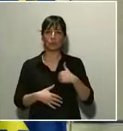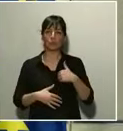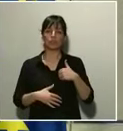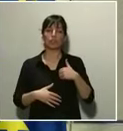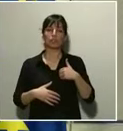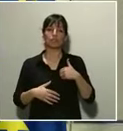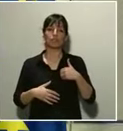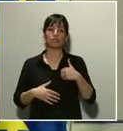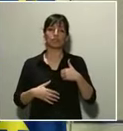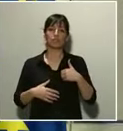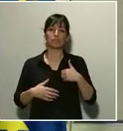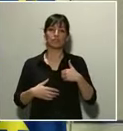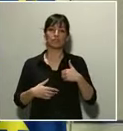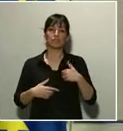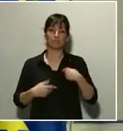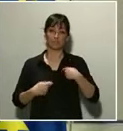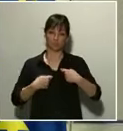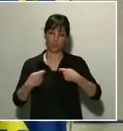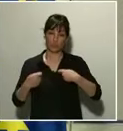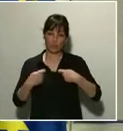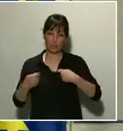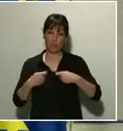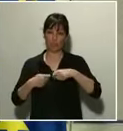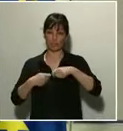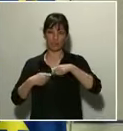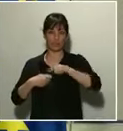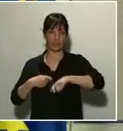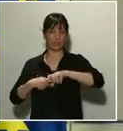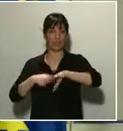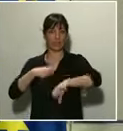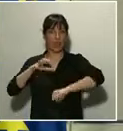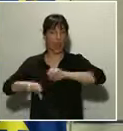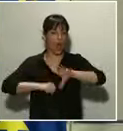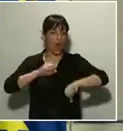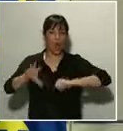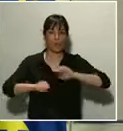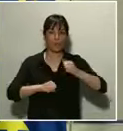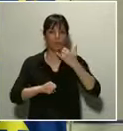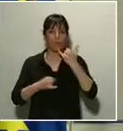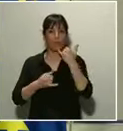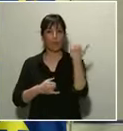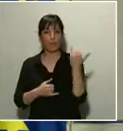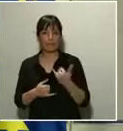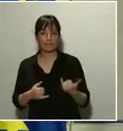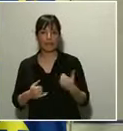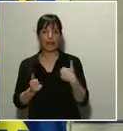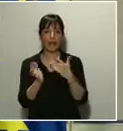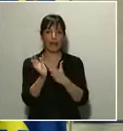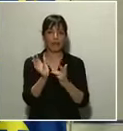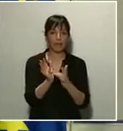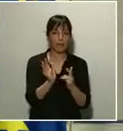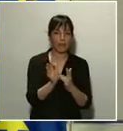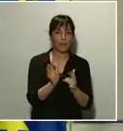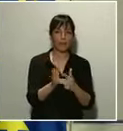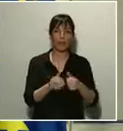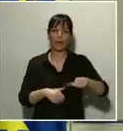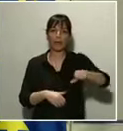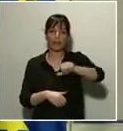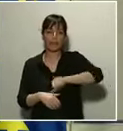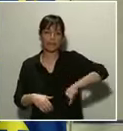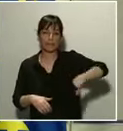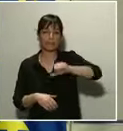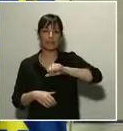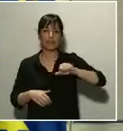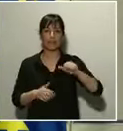duplicó o más la compra de productos tales como pasta, como arroz, como aceite, como legumbres